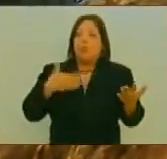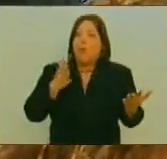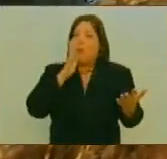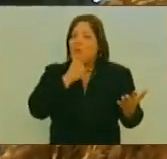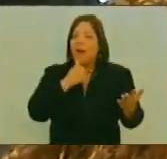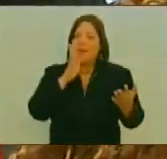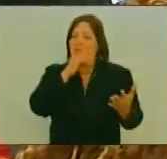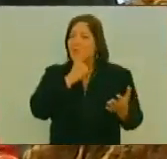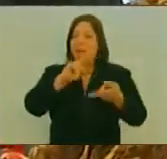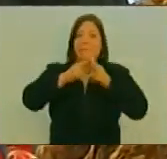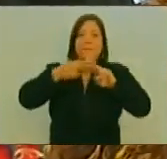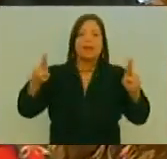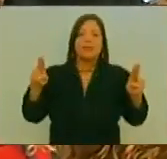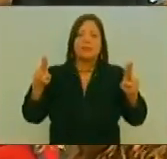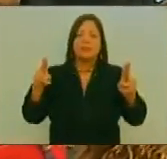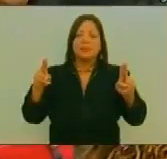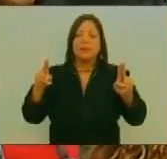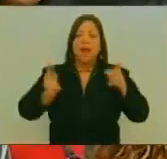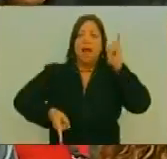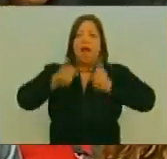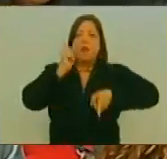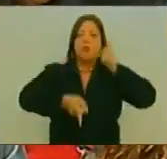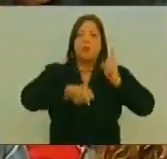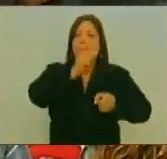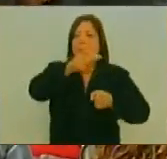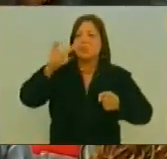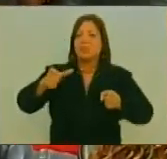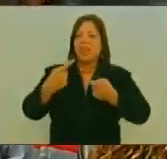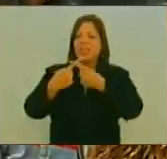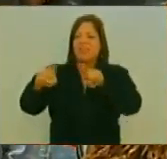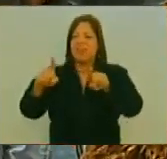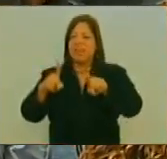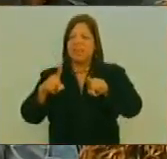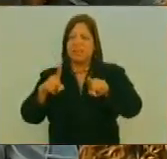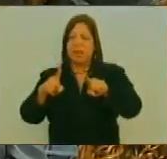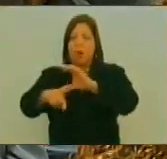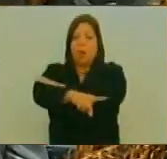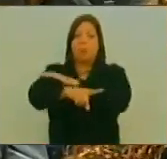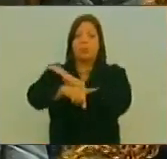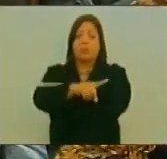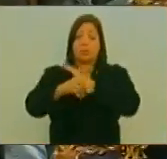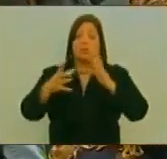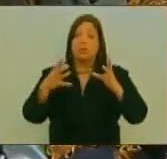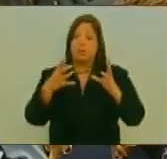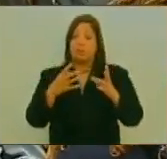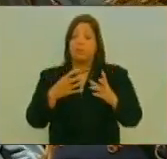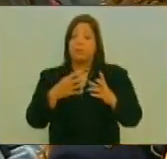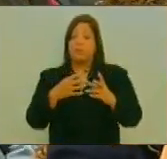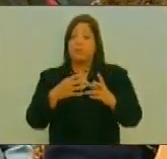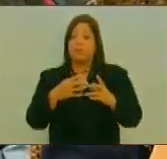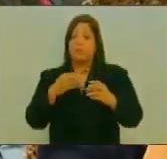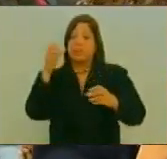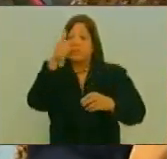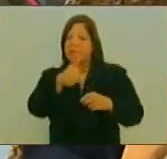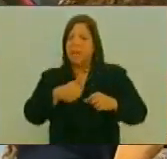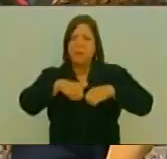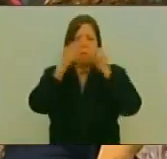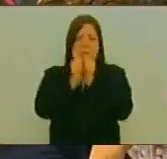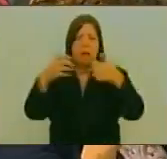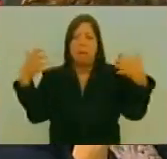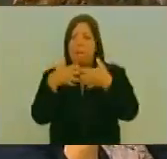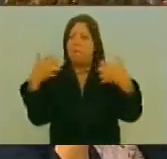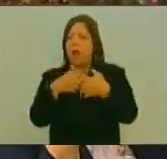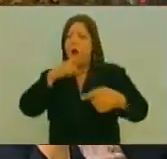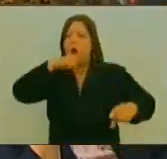Si Hay Quienes Desde Las Diferencias Políticas Que Tengamos Construyen Siempre La Violencia